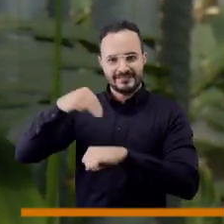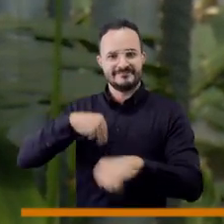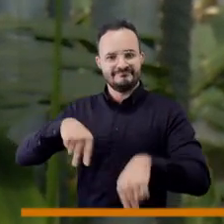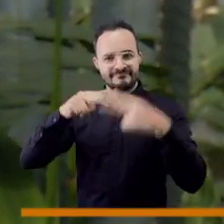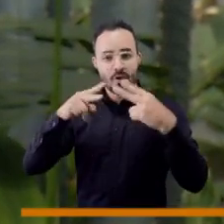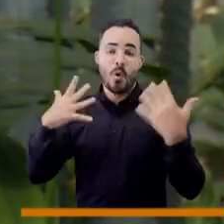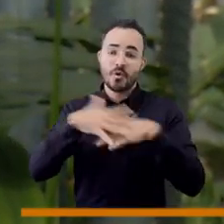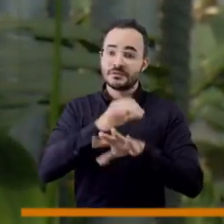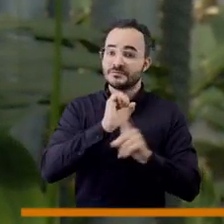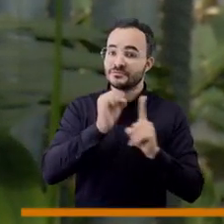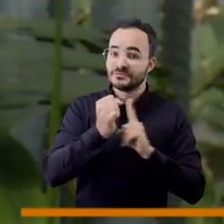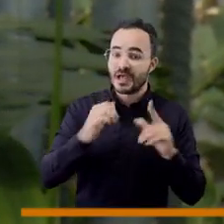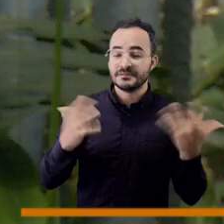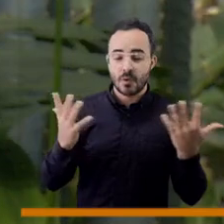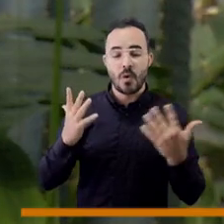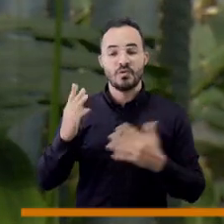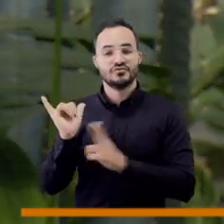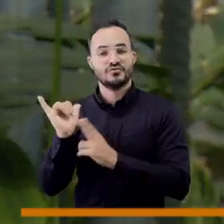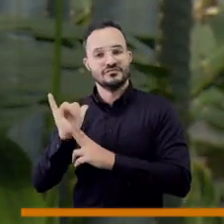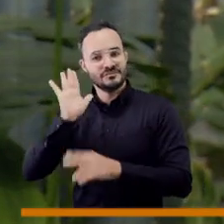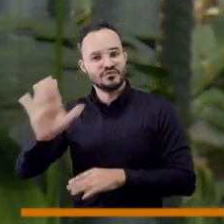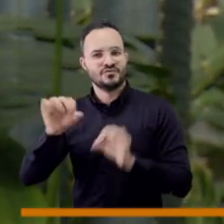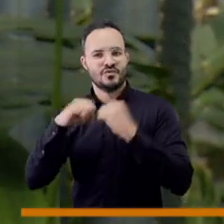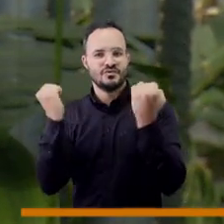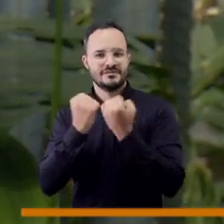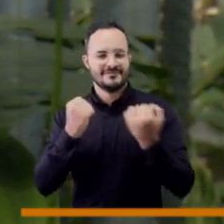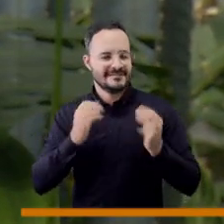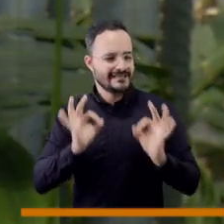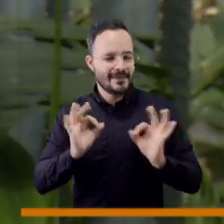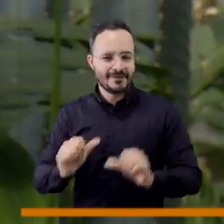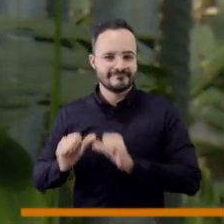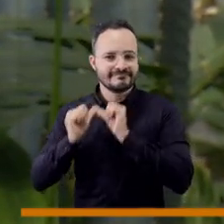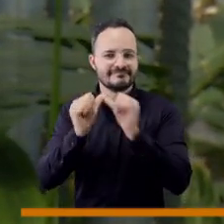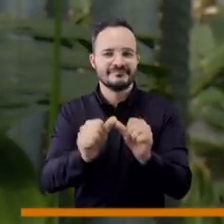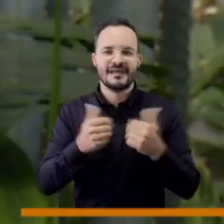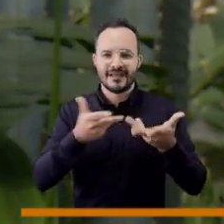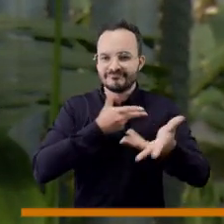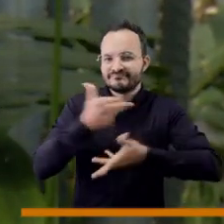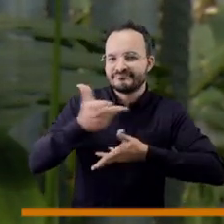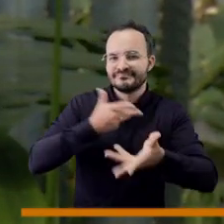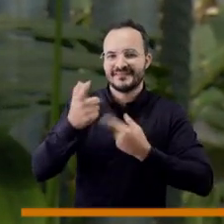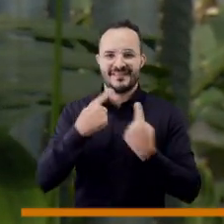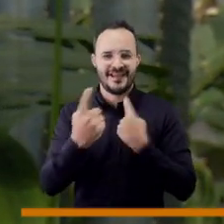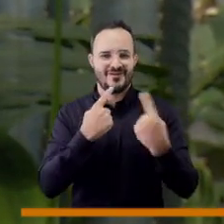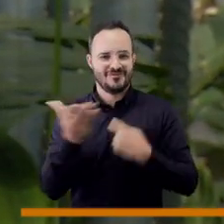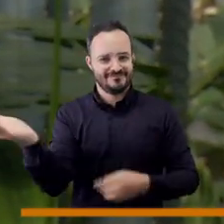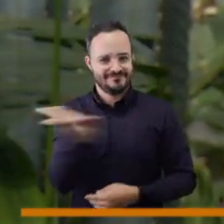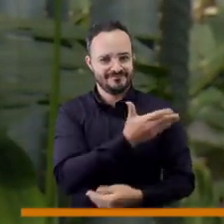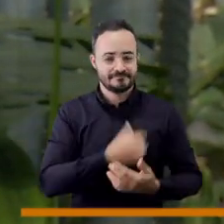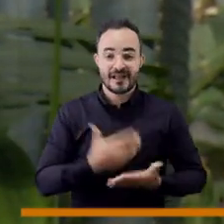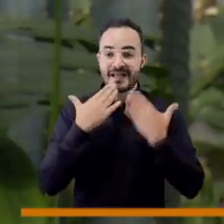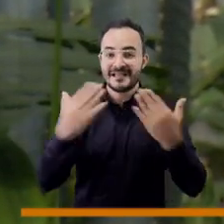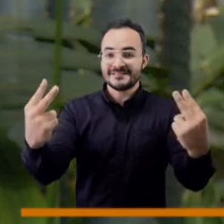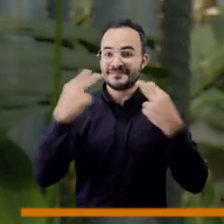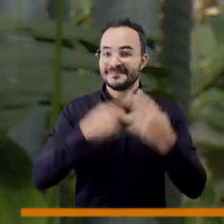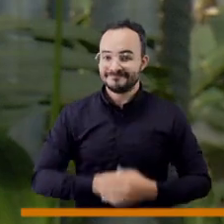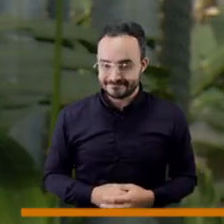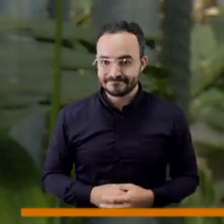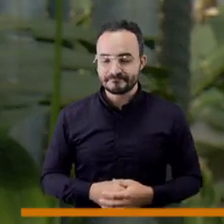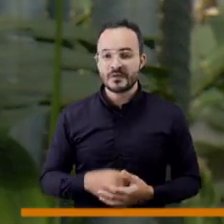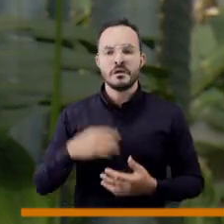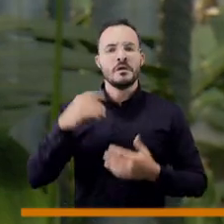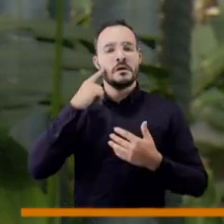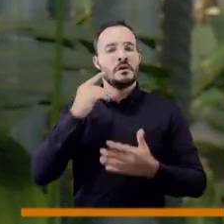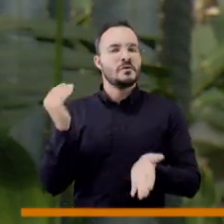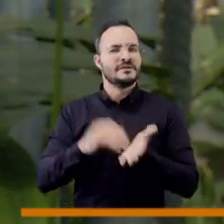Medellín, en nuestras redes sociales, en el canal de YouTube del Consejo. Sostenemos este diálogo permanente con ustedes. Gracias